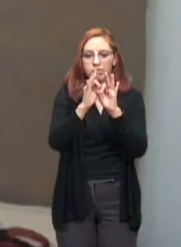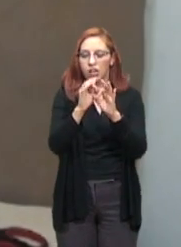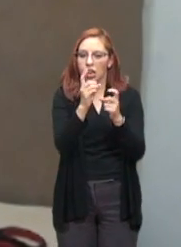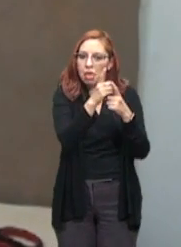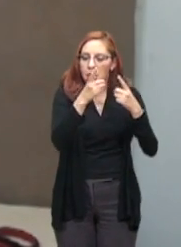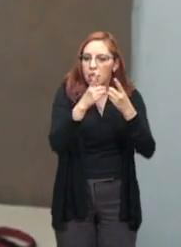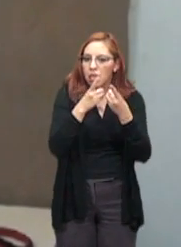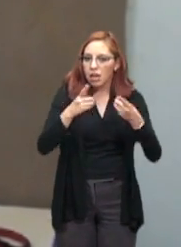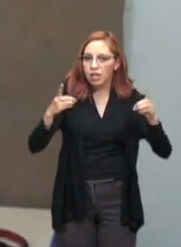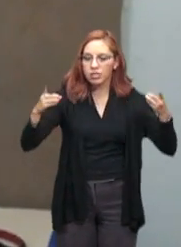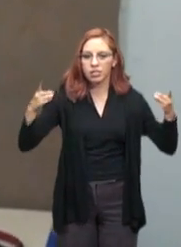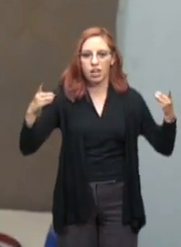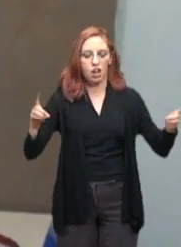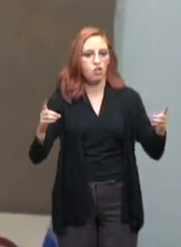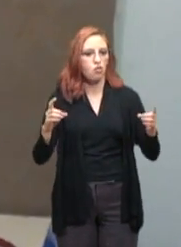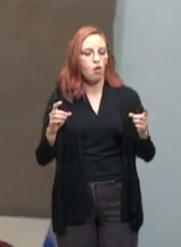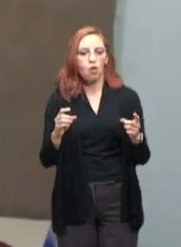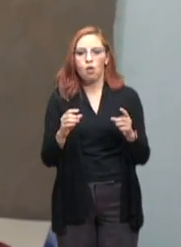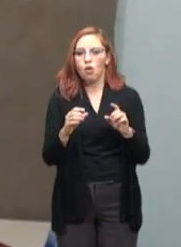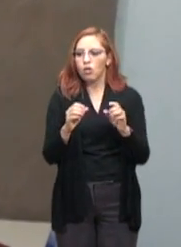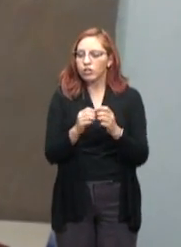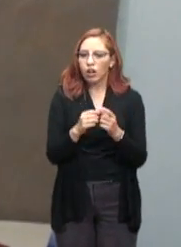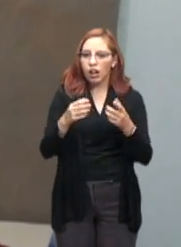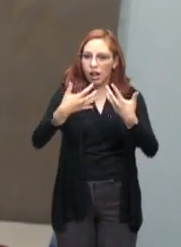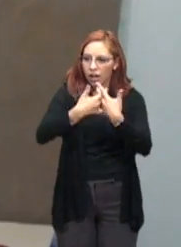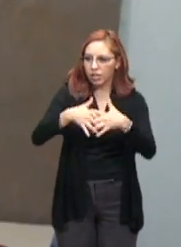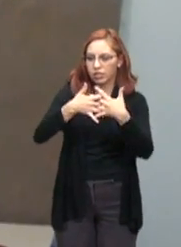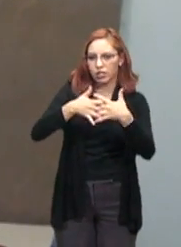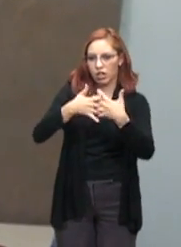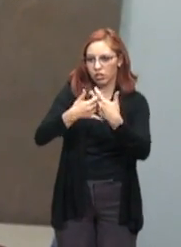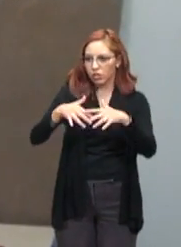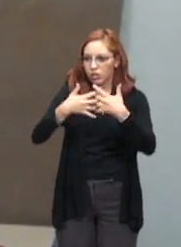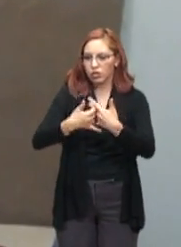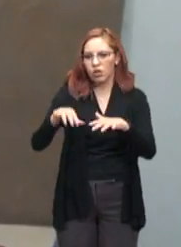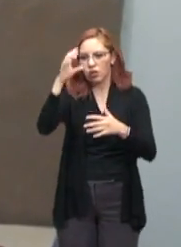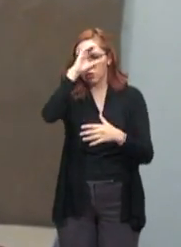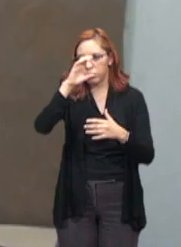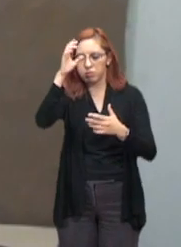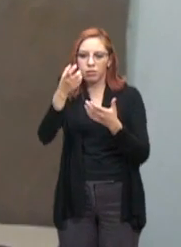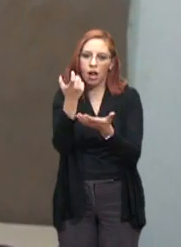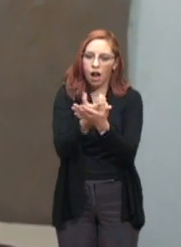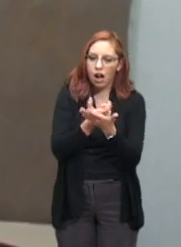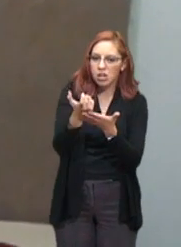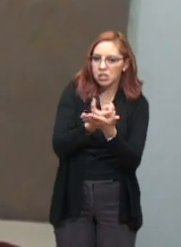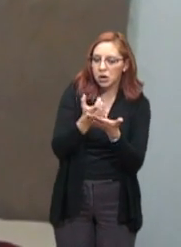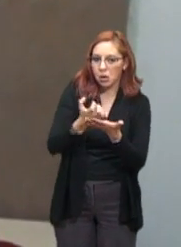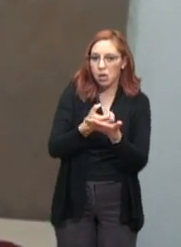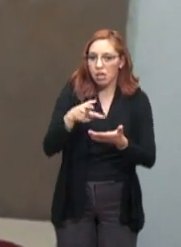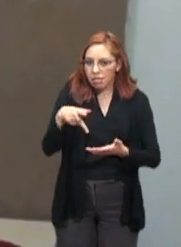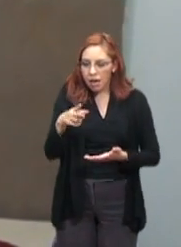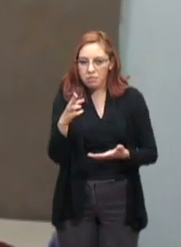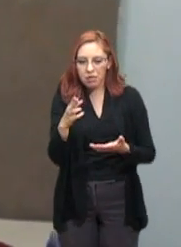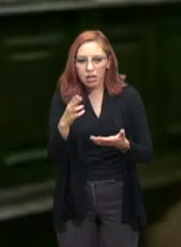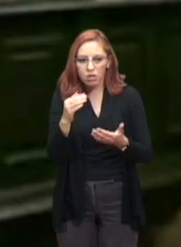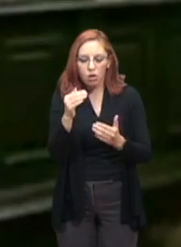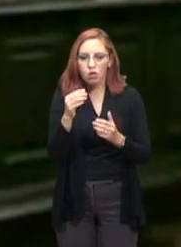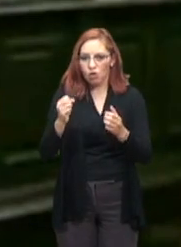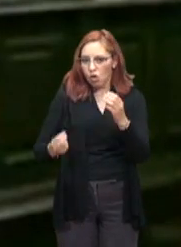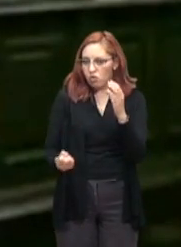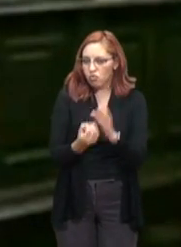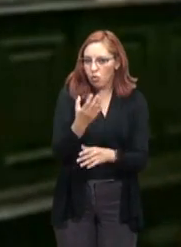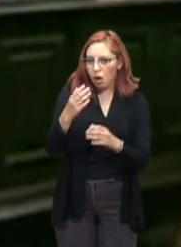entre la academia, la ciencia y la industria y el comercio, también hay que decirlo, porque se innovaban los procesos.